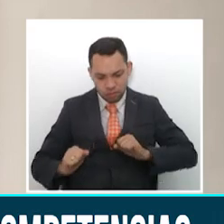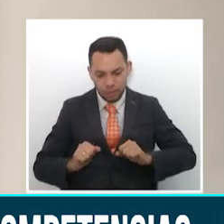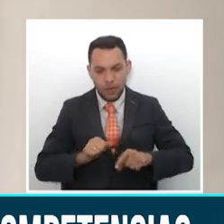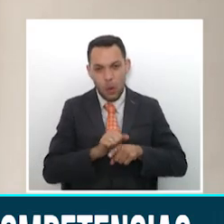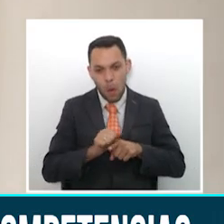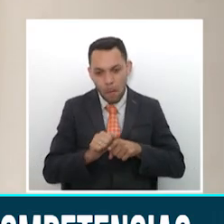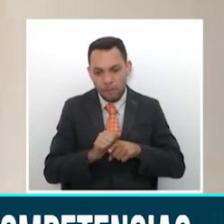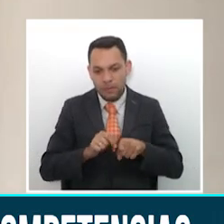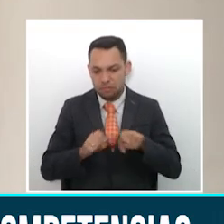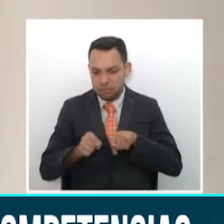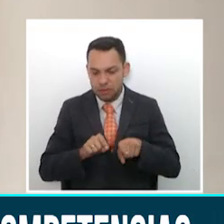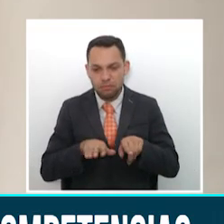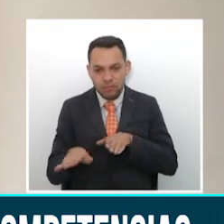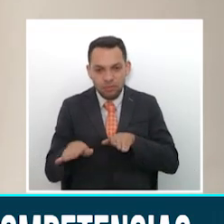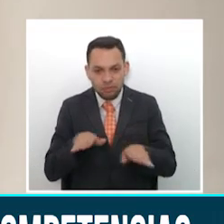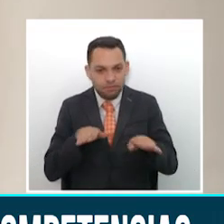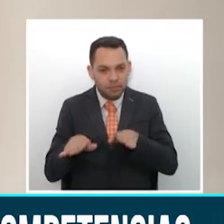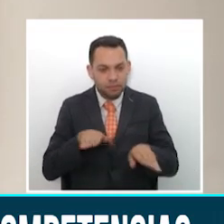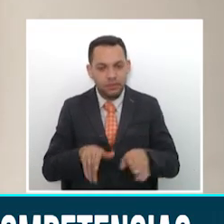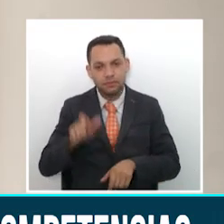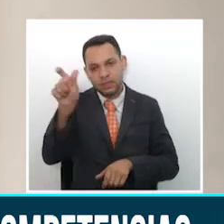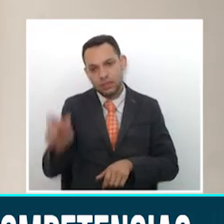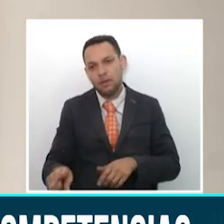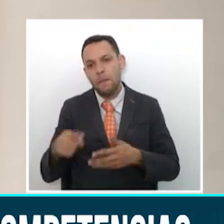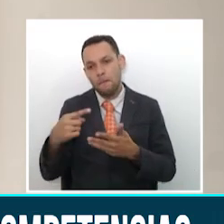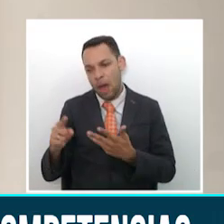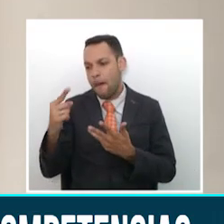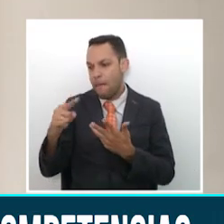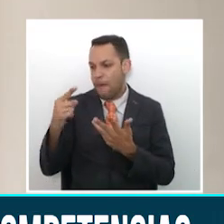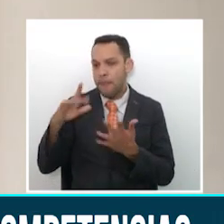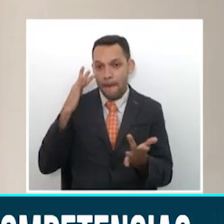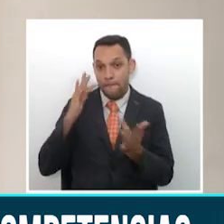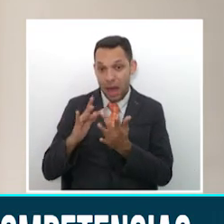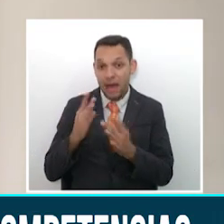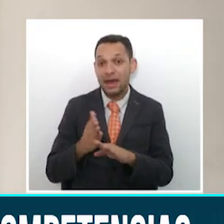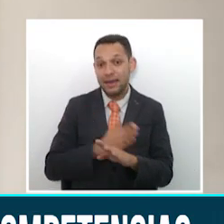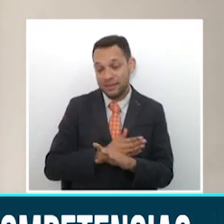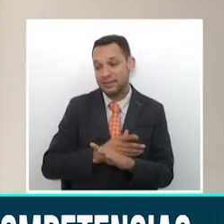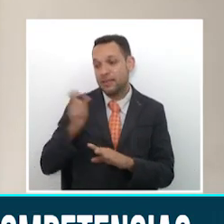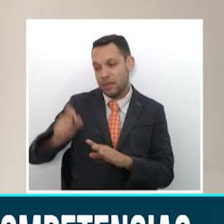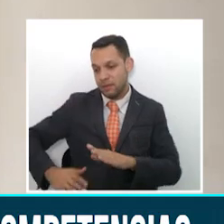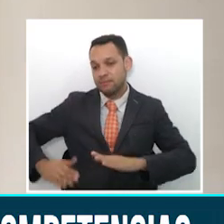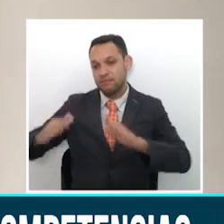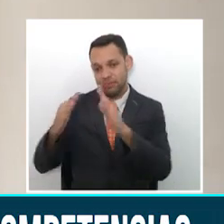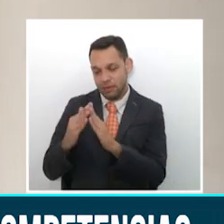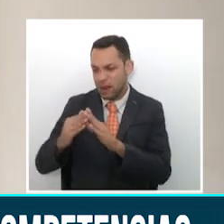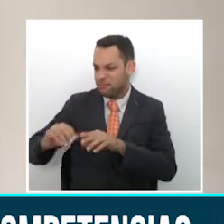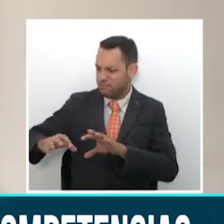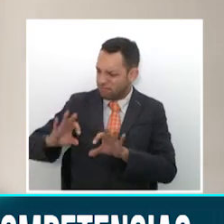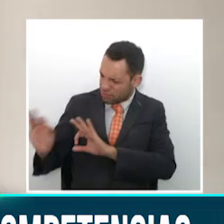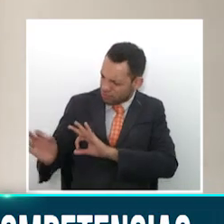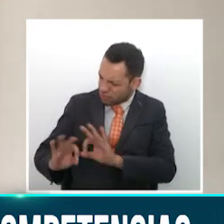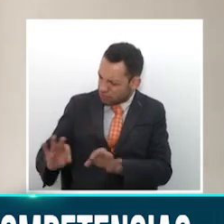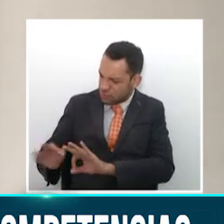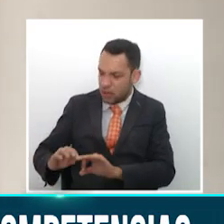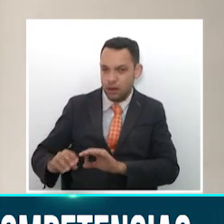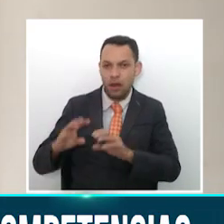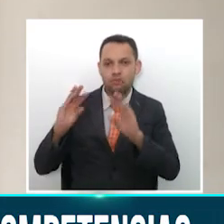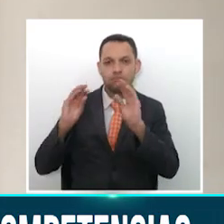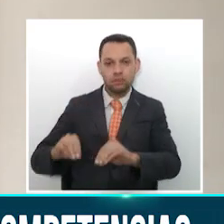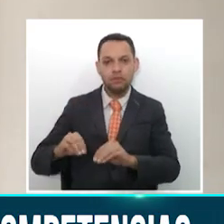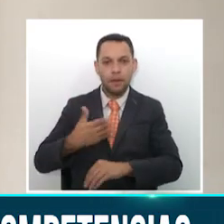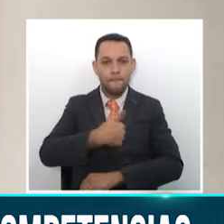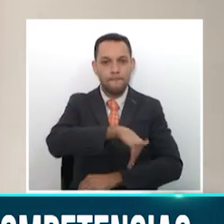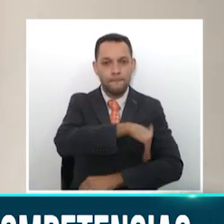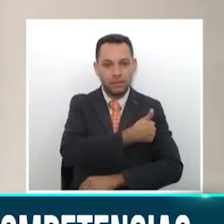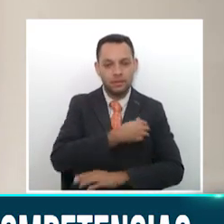deportistas. Esos deportistas tienen que cumplir con características específicas que han sido todas diseñadas a través de los ministerios